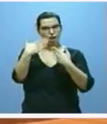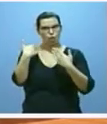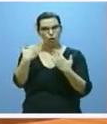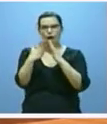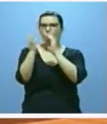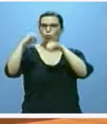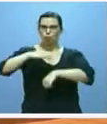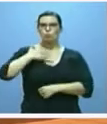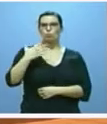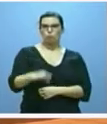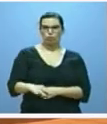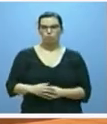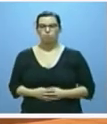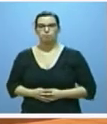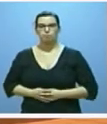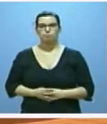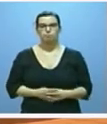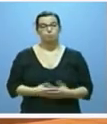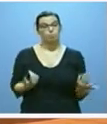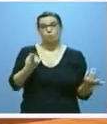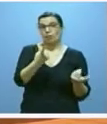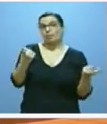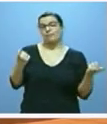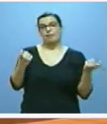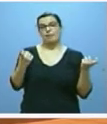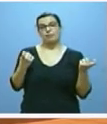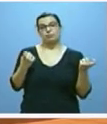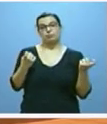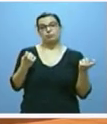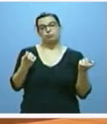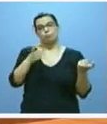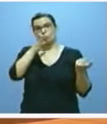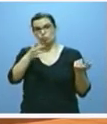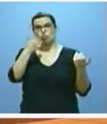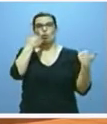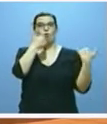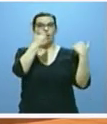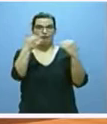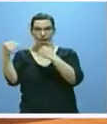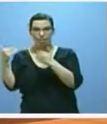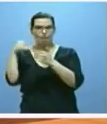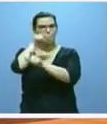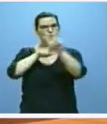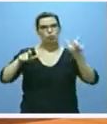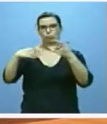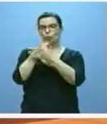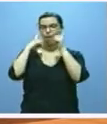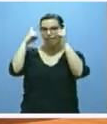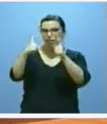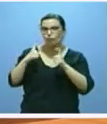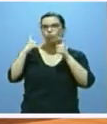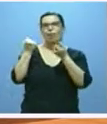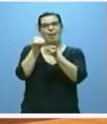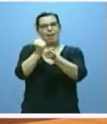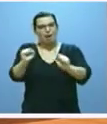llegar a acuerdos. Algo que es necesario de nuevo agradecer a cuantos se esfuerzan por ello, pese a las